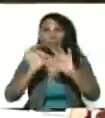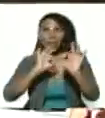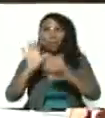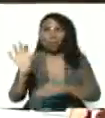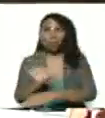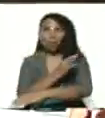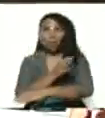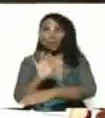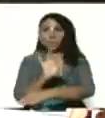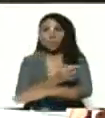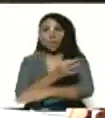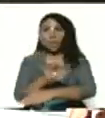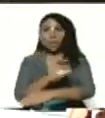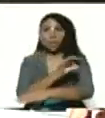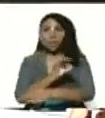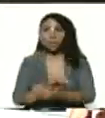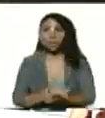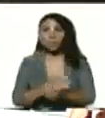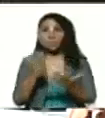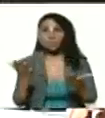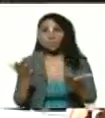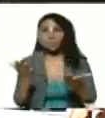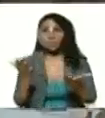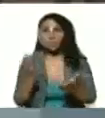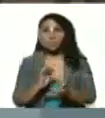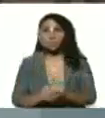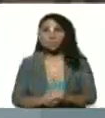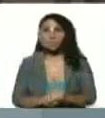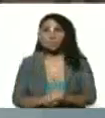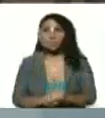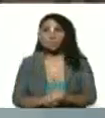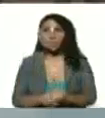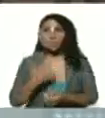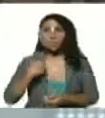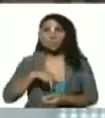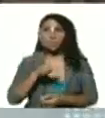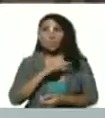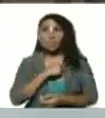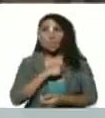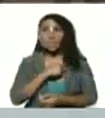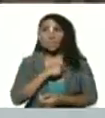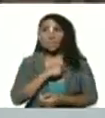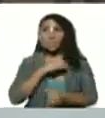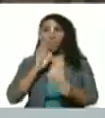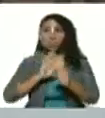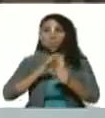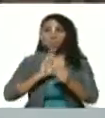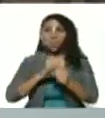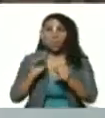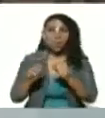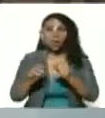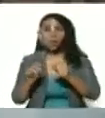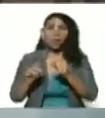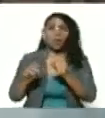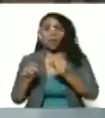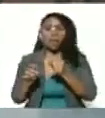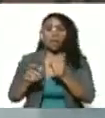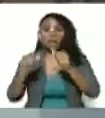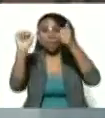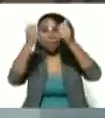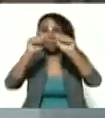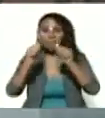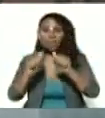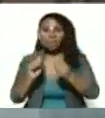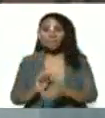de nuestros trovadores, las trovadoras, cantantes, artistas